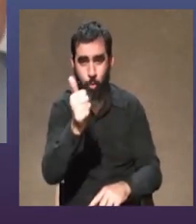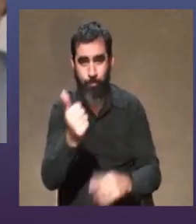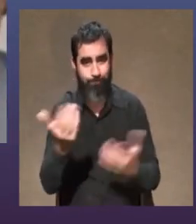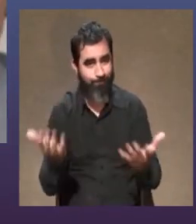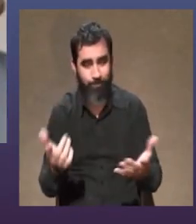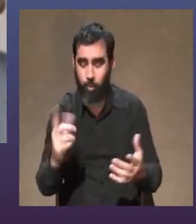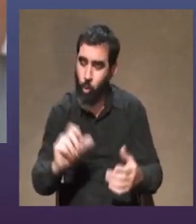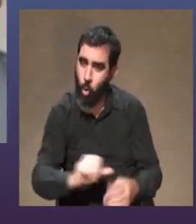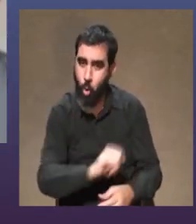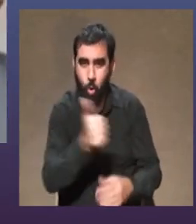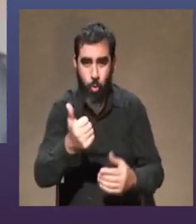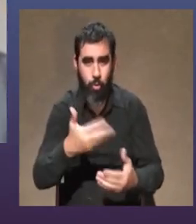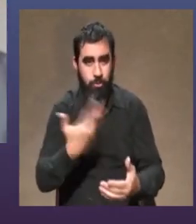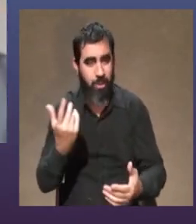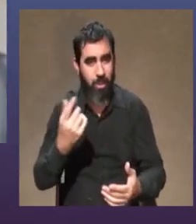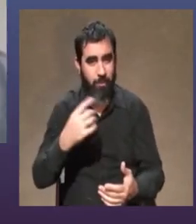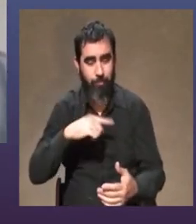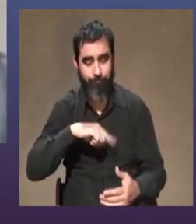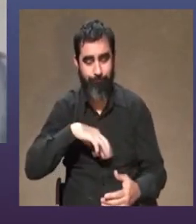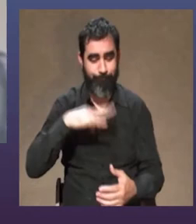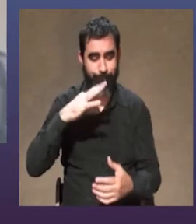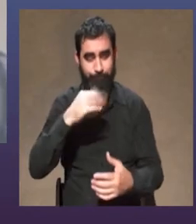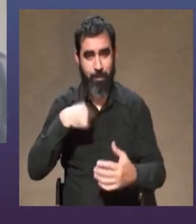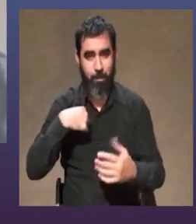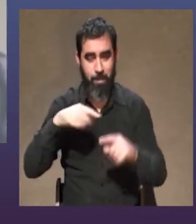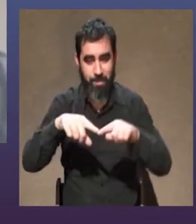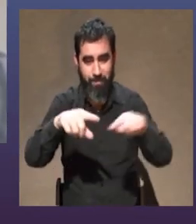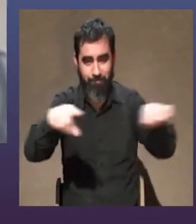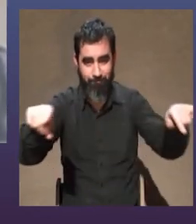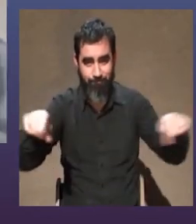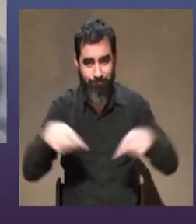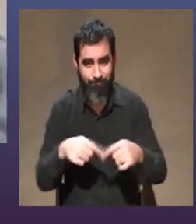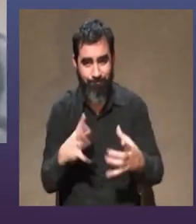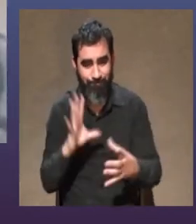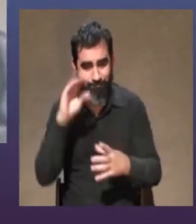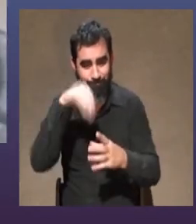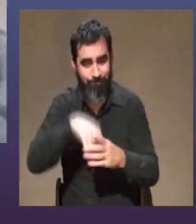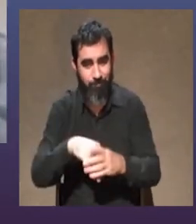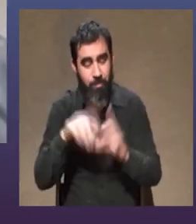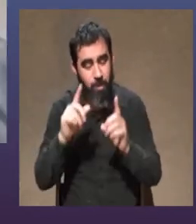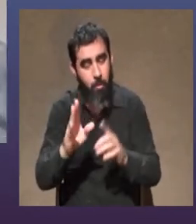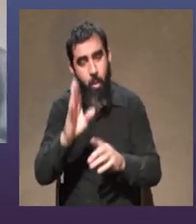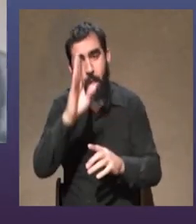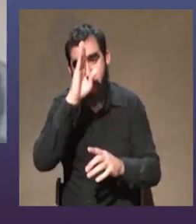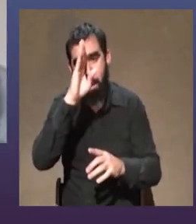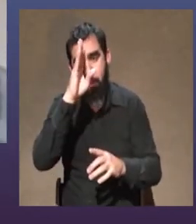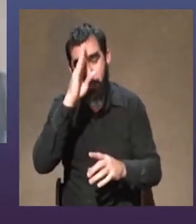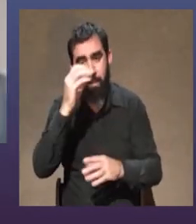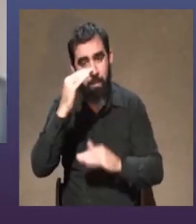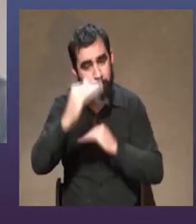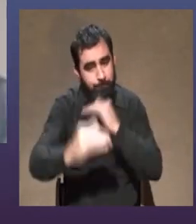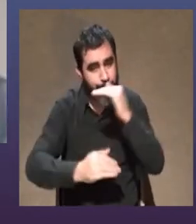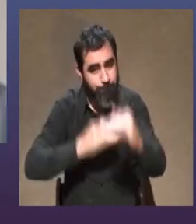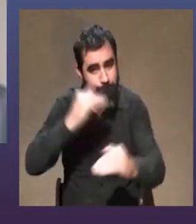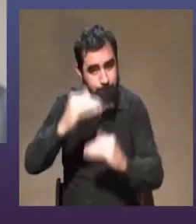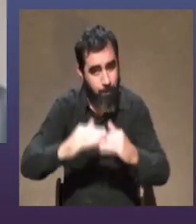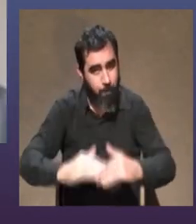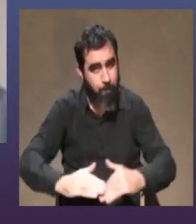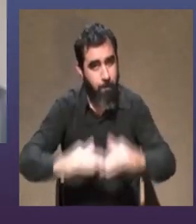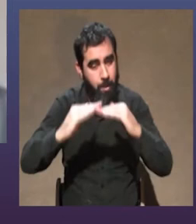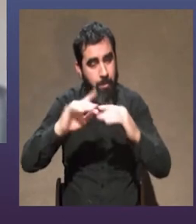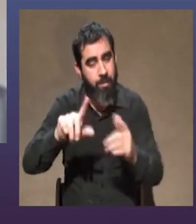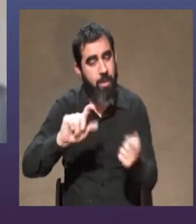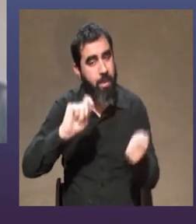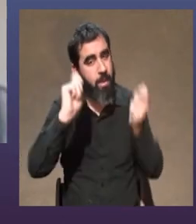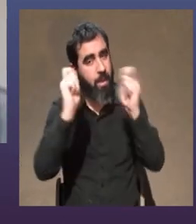no logré sacar mi ego de la escena y estoy como en el camino de aprendizaje de maduración e intentar cambiar como